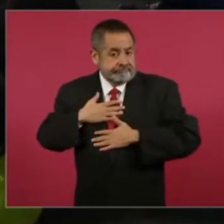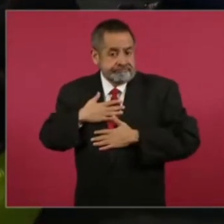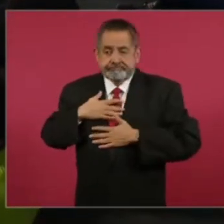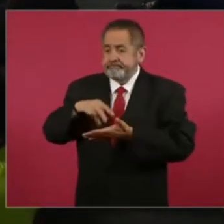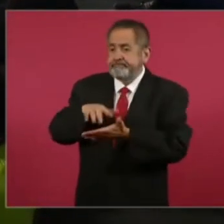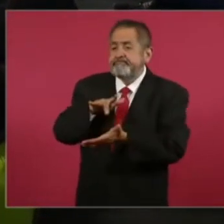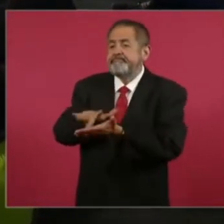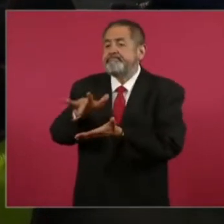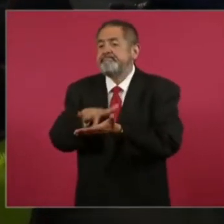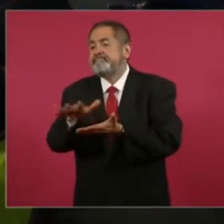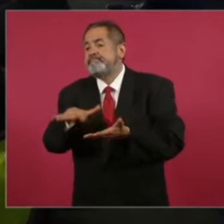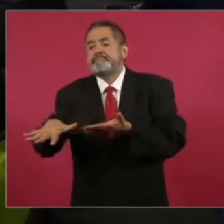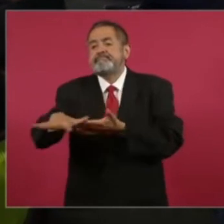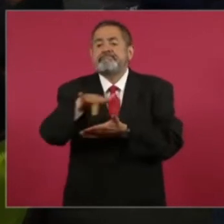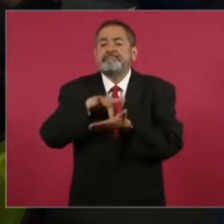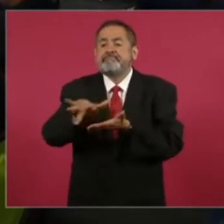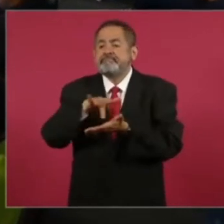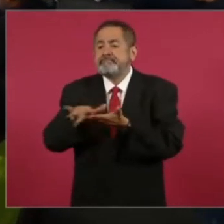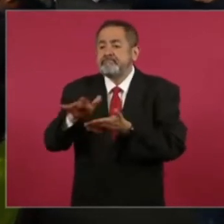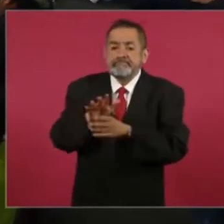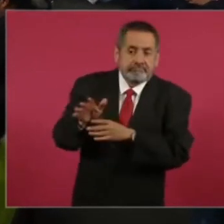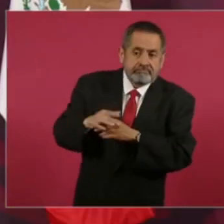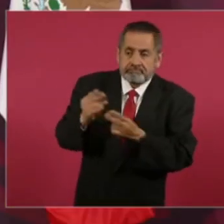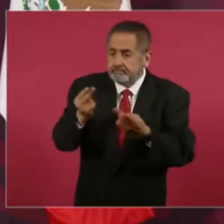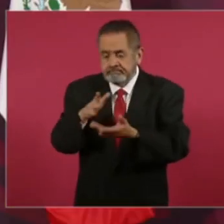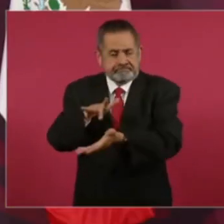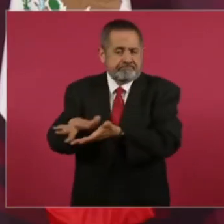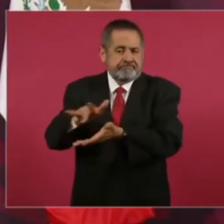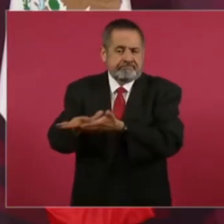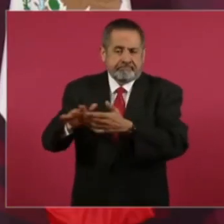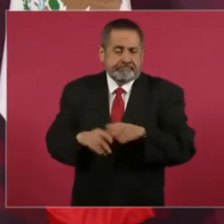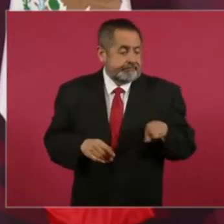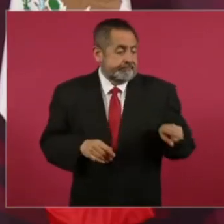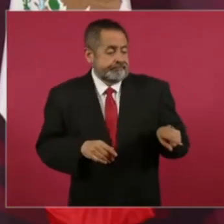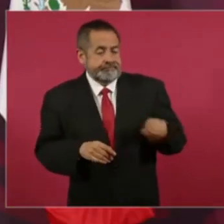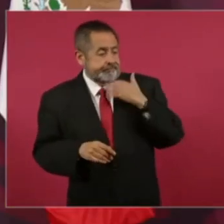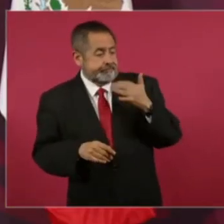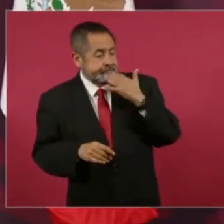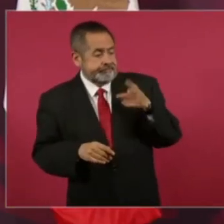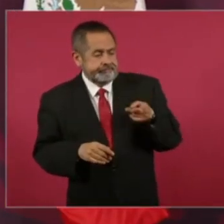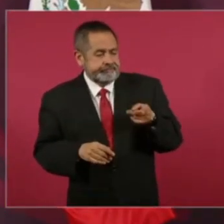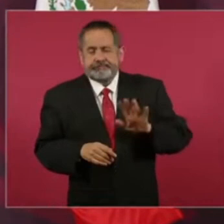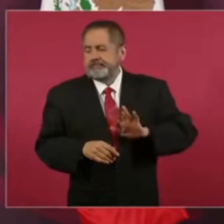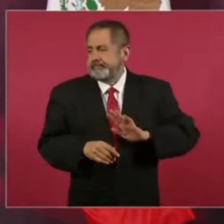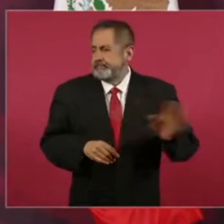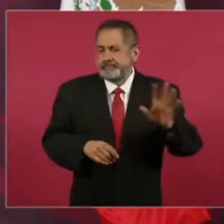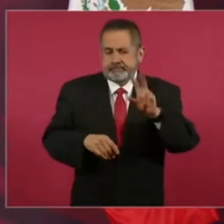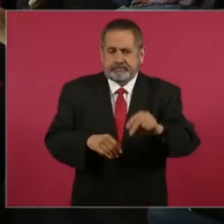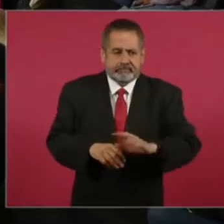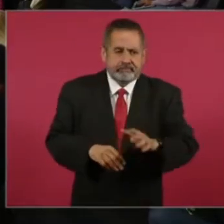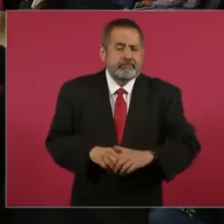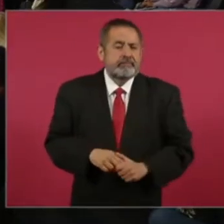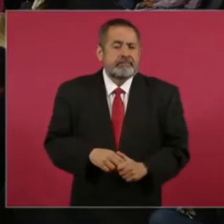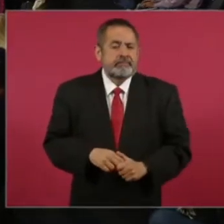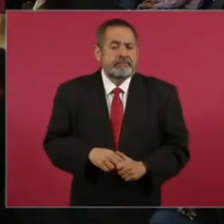pruebas. Esto es lo que dijo el presidente López Obrador, que tiene pruebas para acabar con